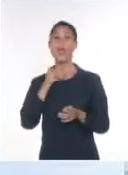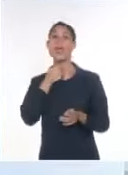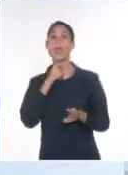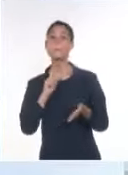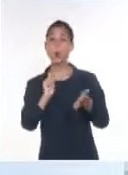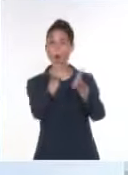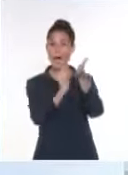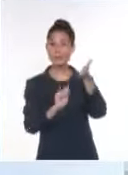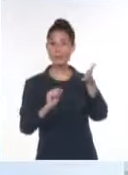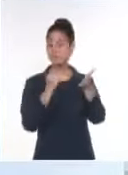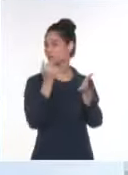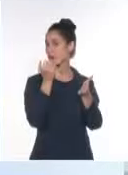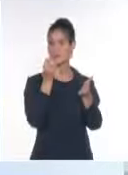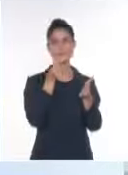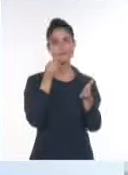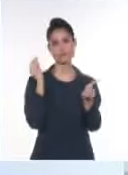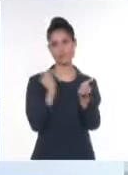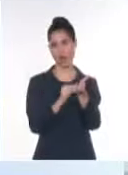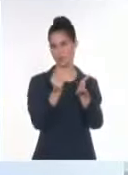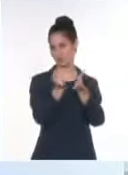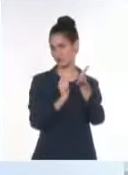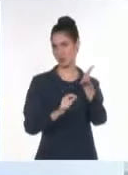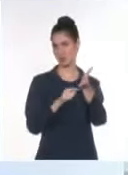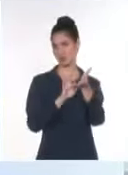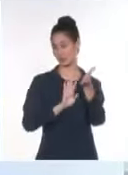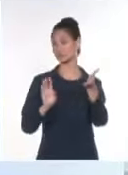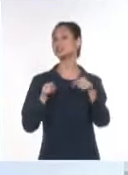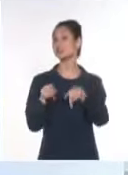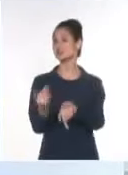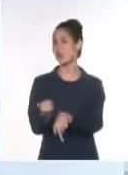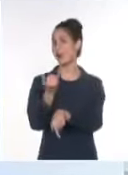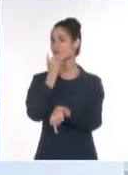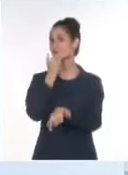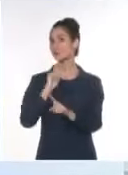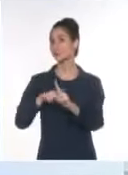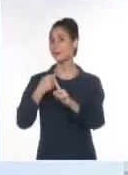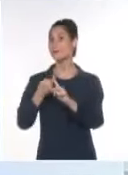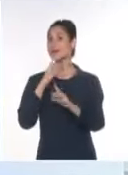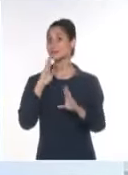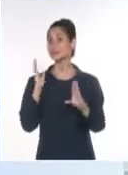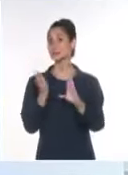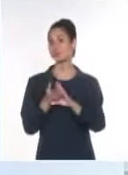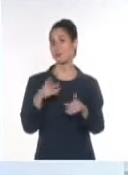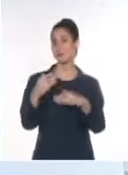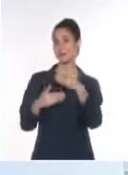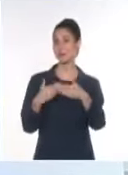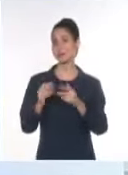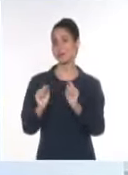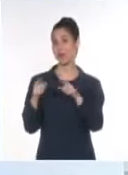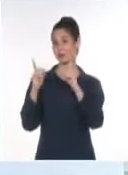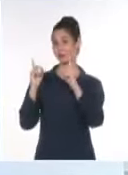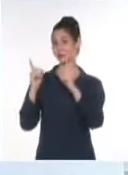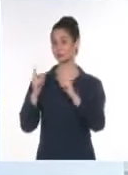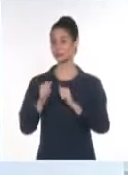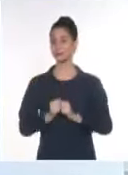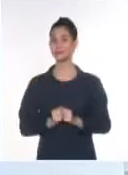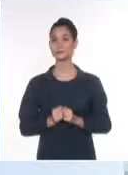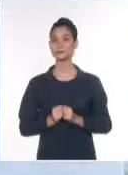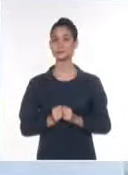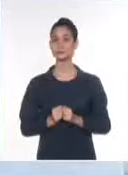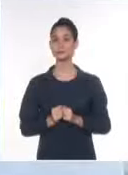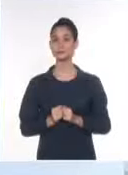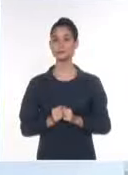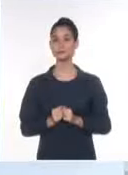mintió y por lo tanto ha cometido un delito. Y de hecho ya tiene procesos abiertos en su contra. Simplemente les